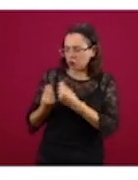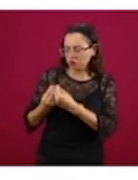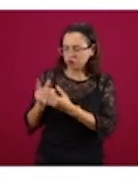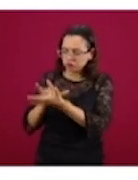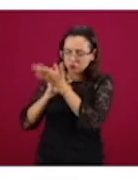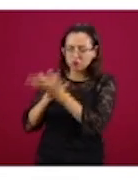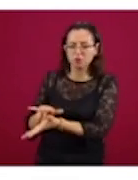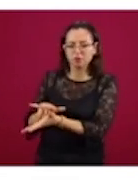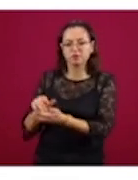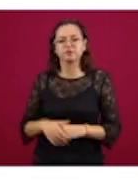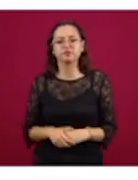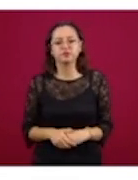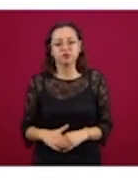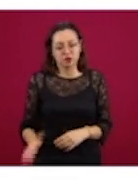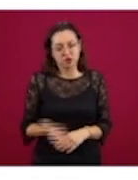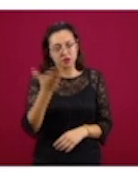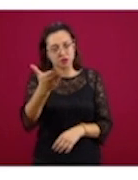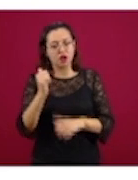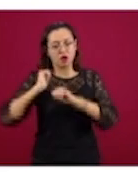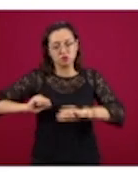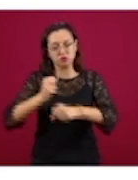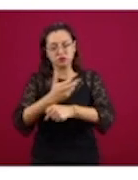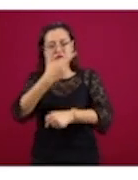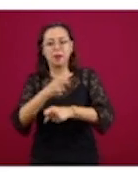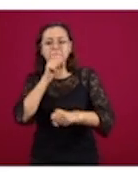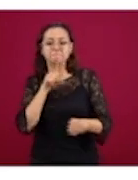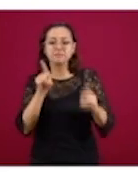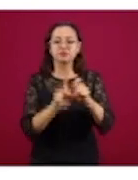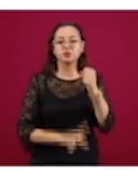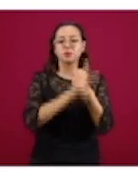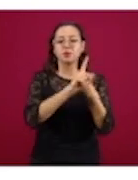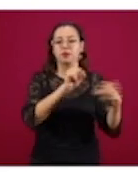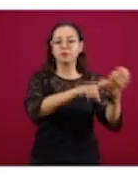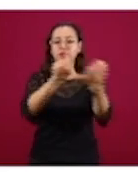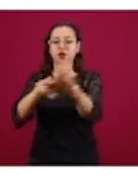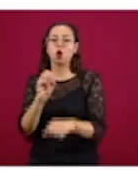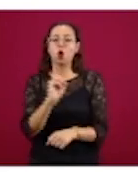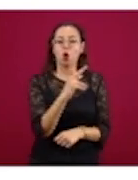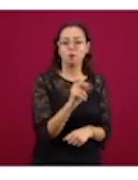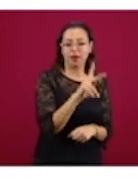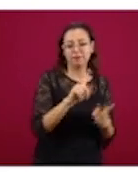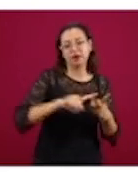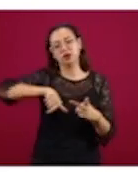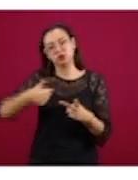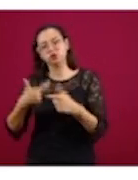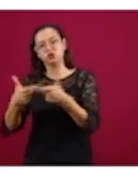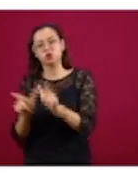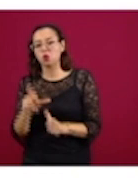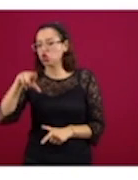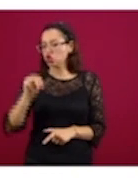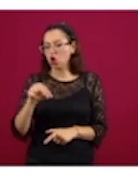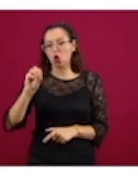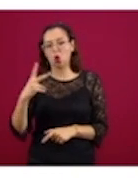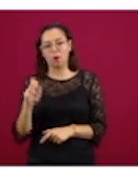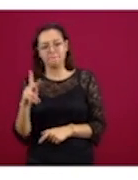Agradezco el apoyo y comprensión de su secretaría y de los países integrantes del grupo PEP y no PEP. Estoy cierta